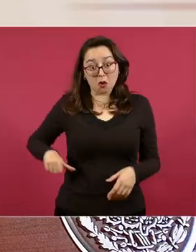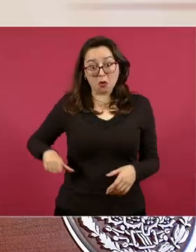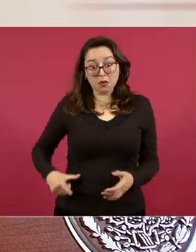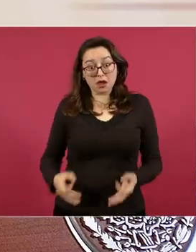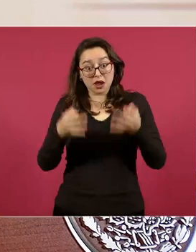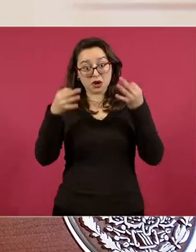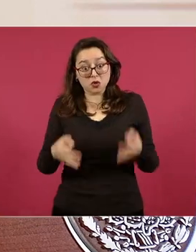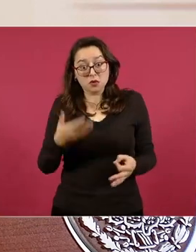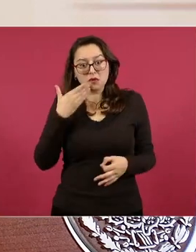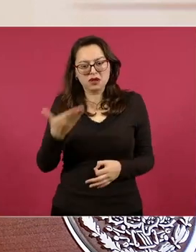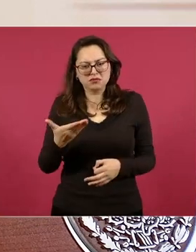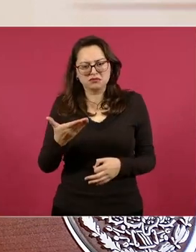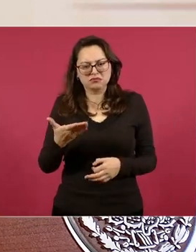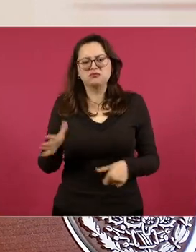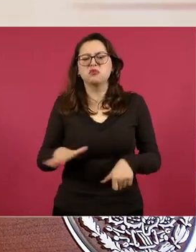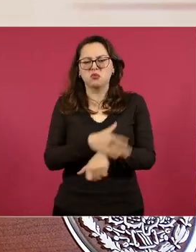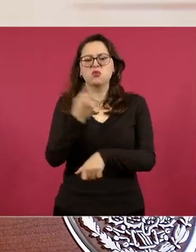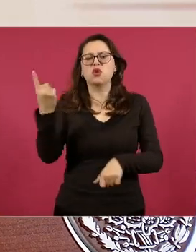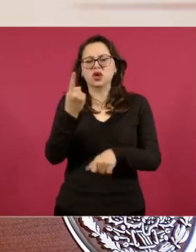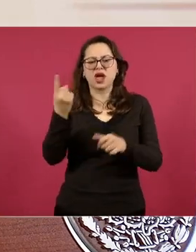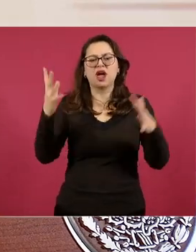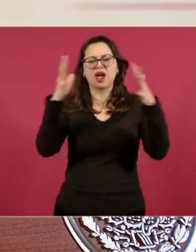no hubiese habido una revolución